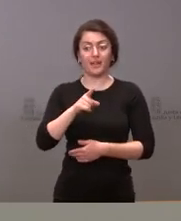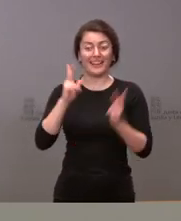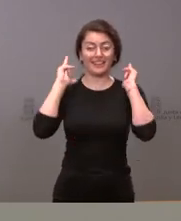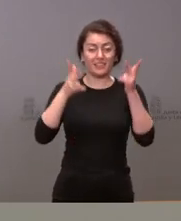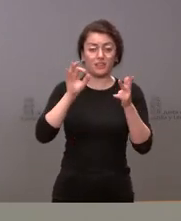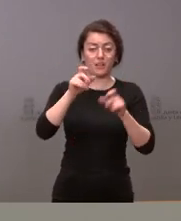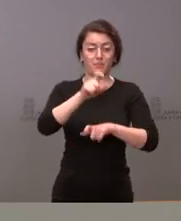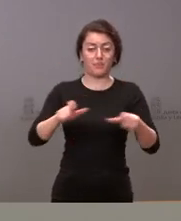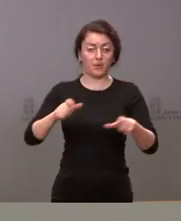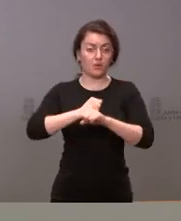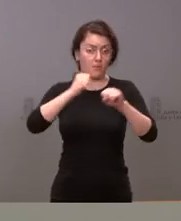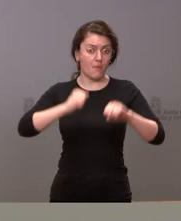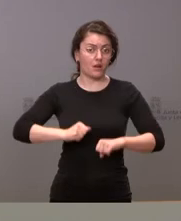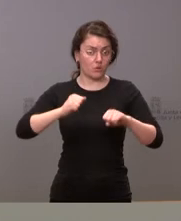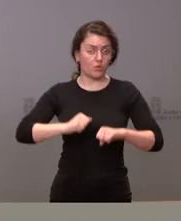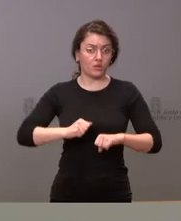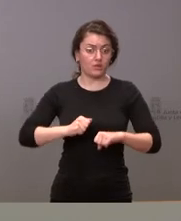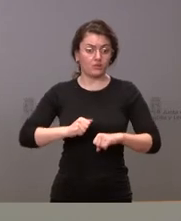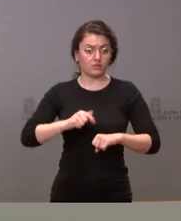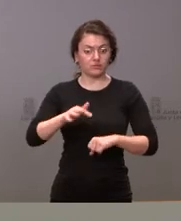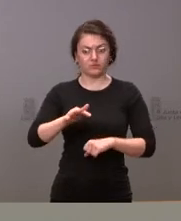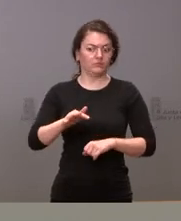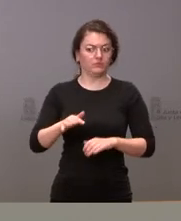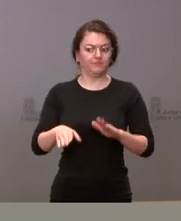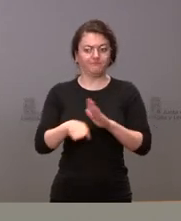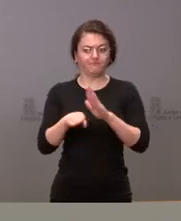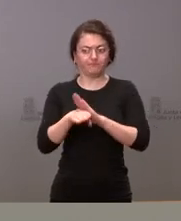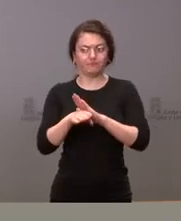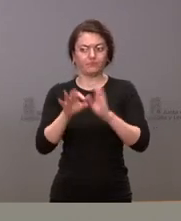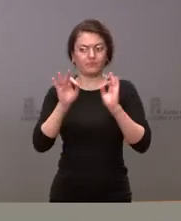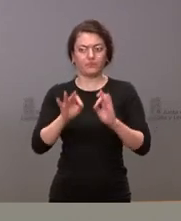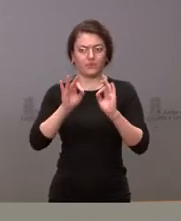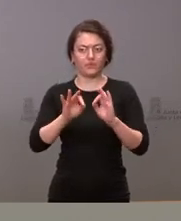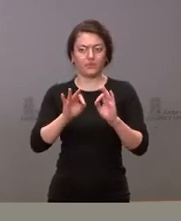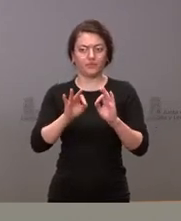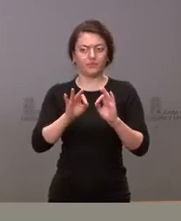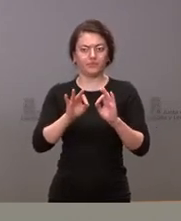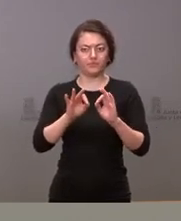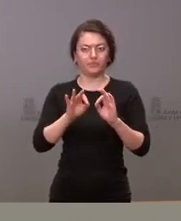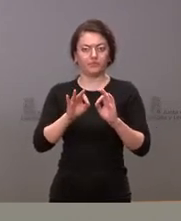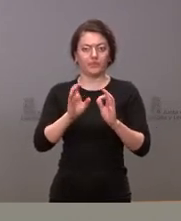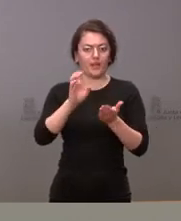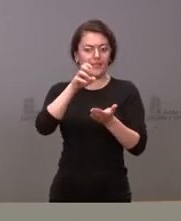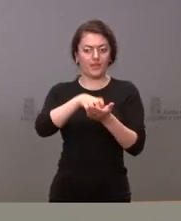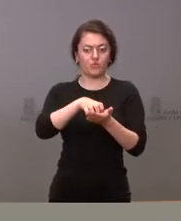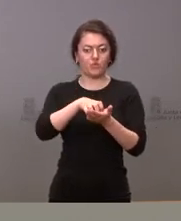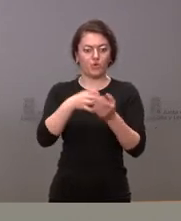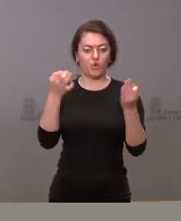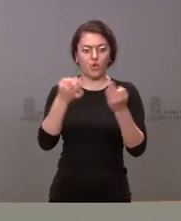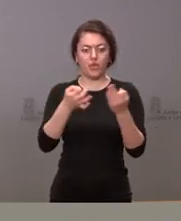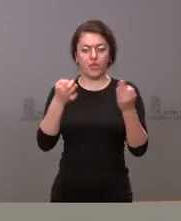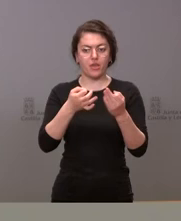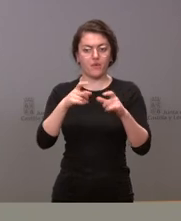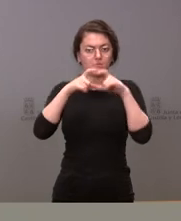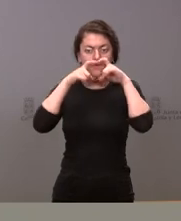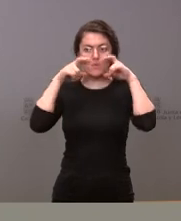todos esos centros siguen siendo centros que tienen la obligación de mantener las